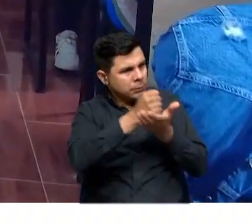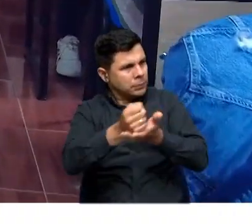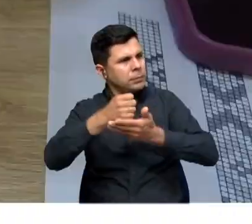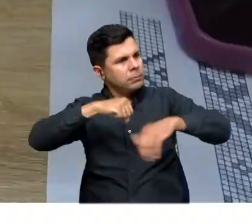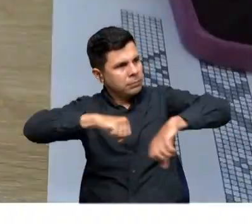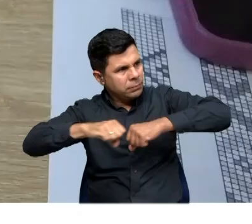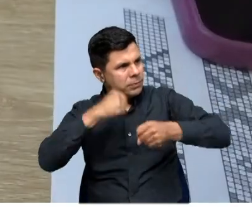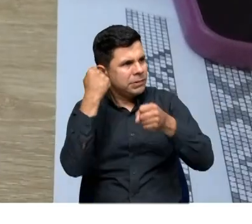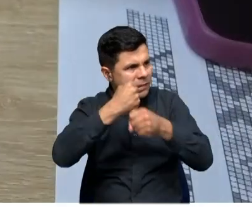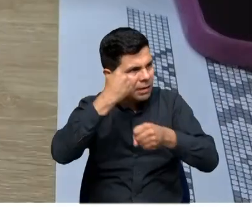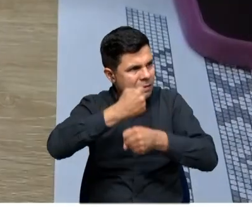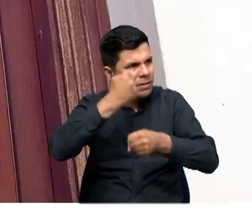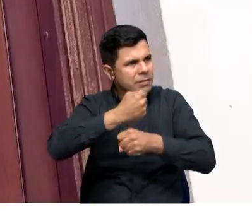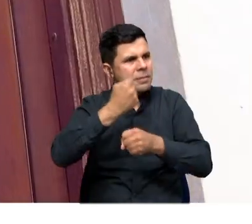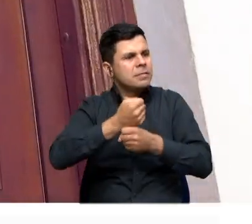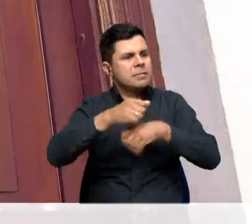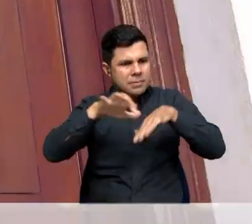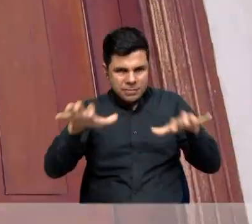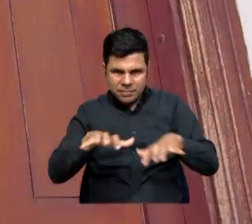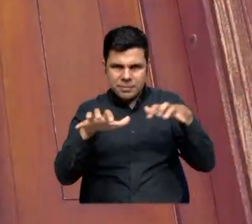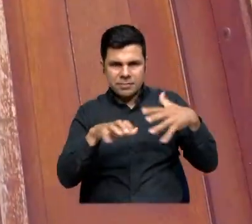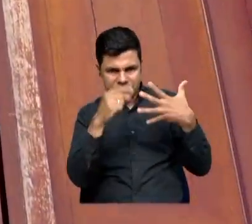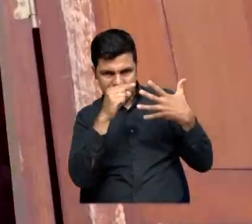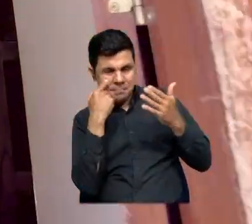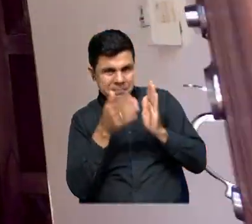bisutería con telar. Acompáñenme.